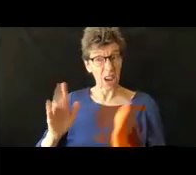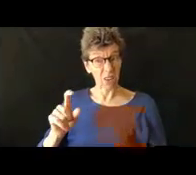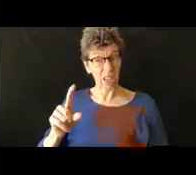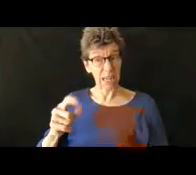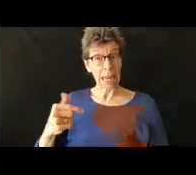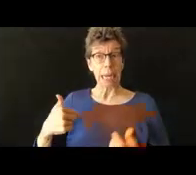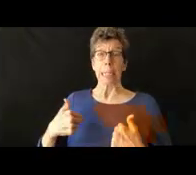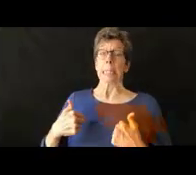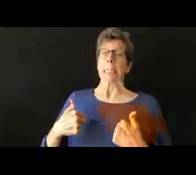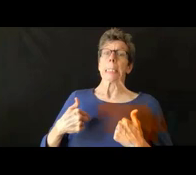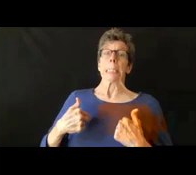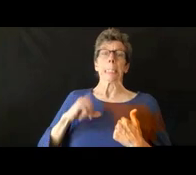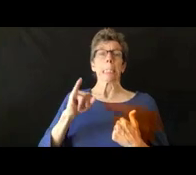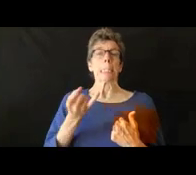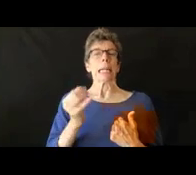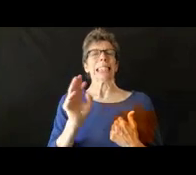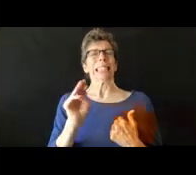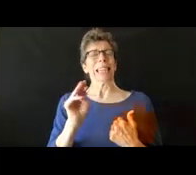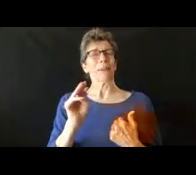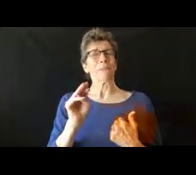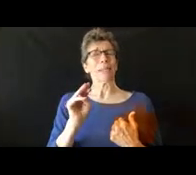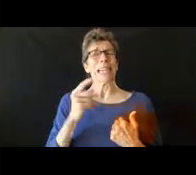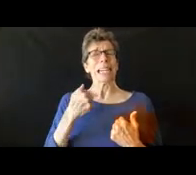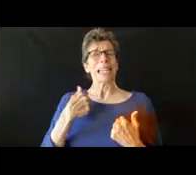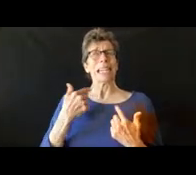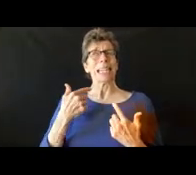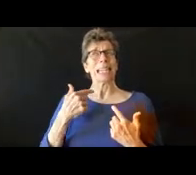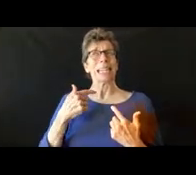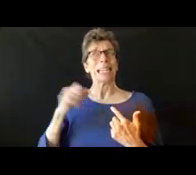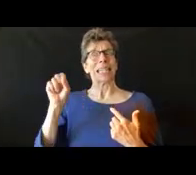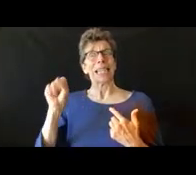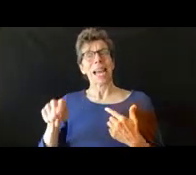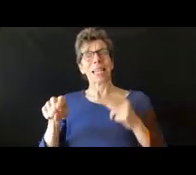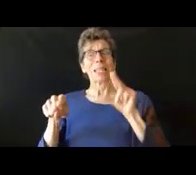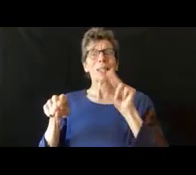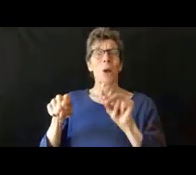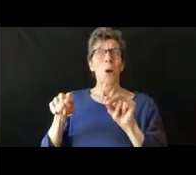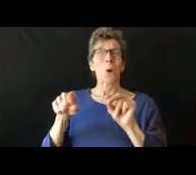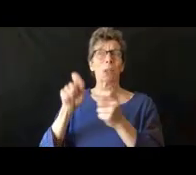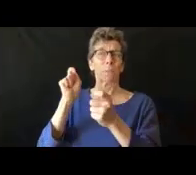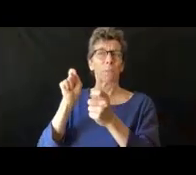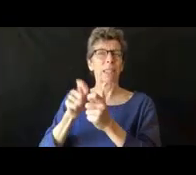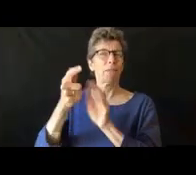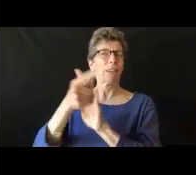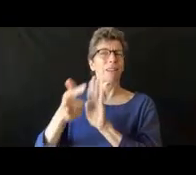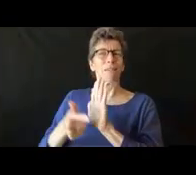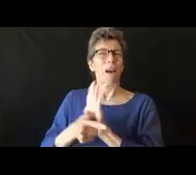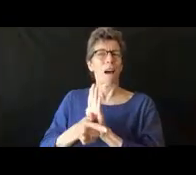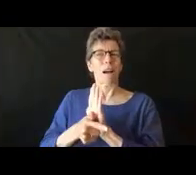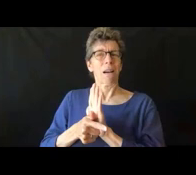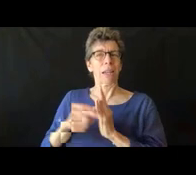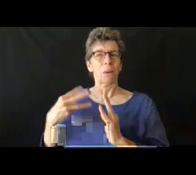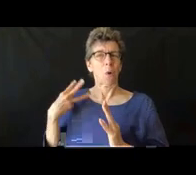persona ideal para aconsejar sobre lo que la ley es en Washington yo